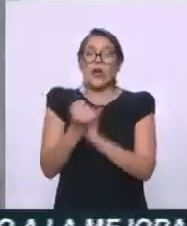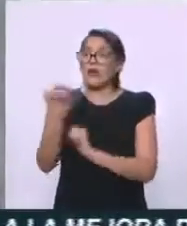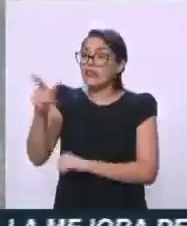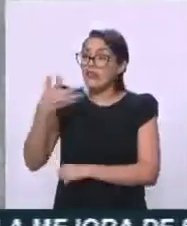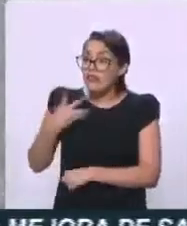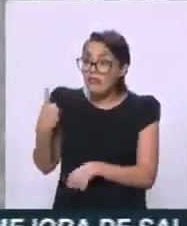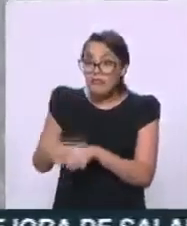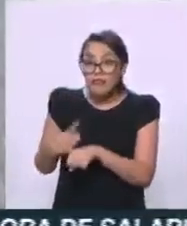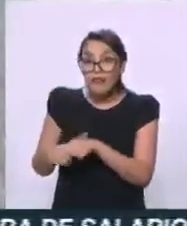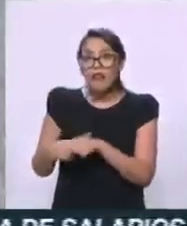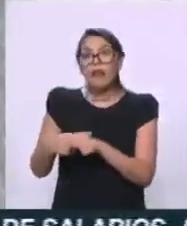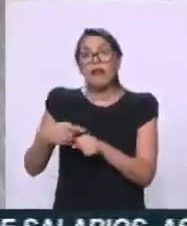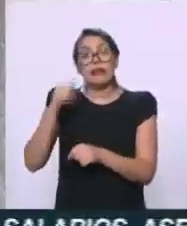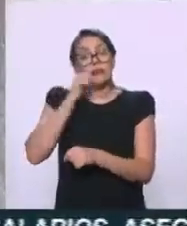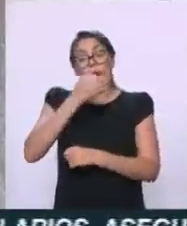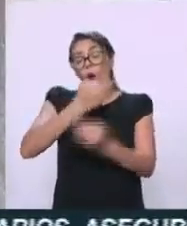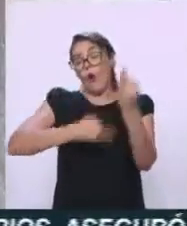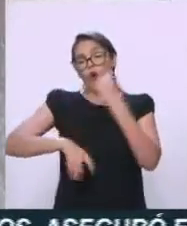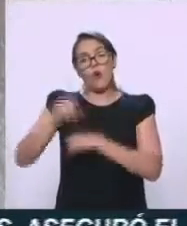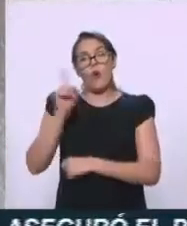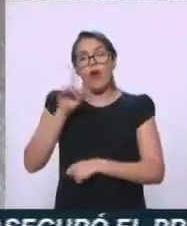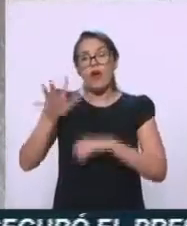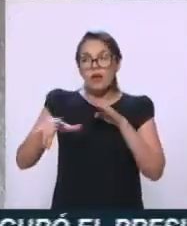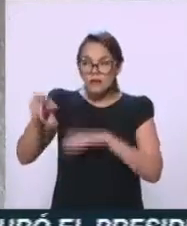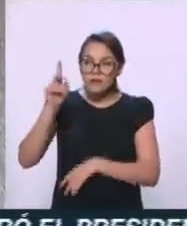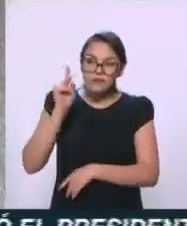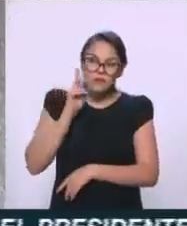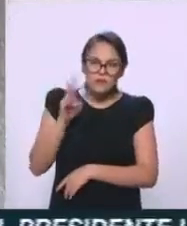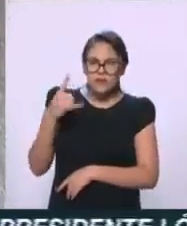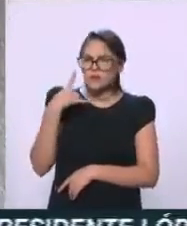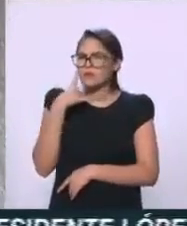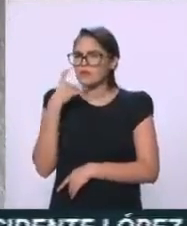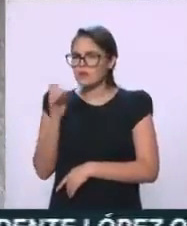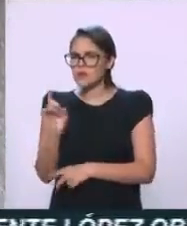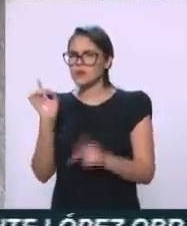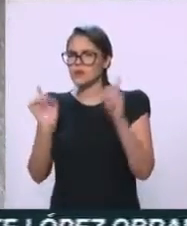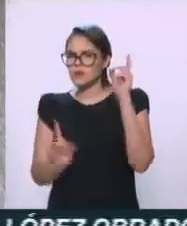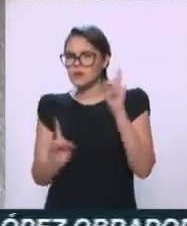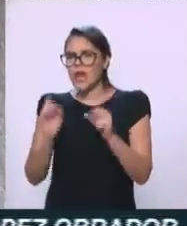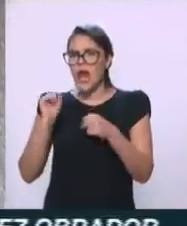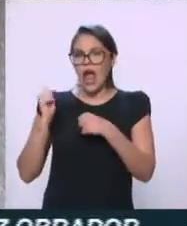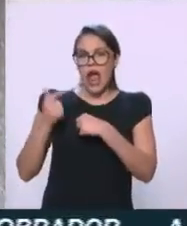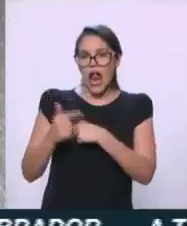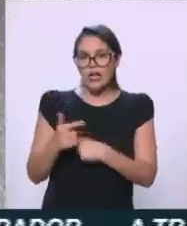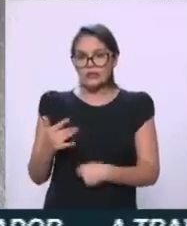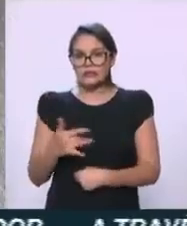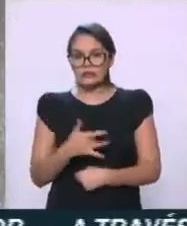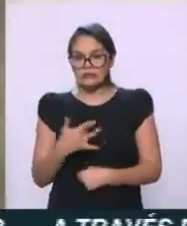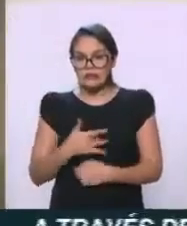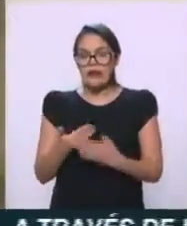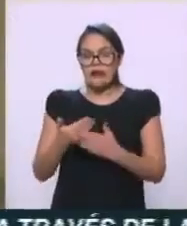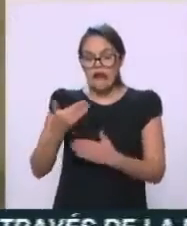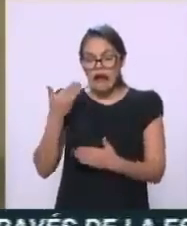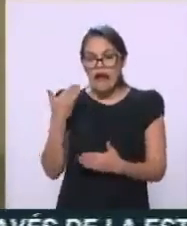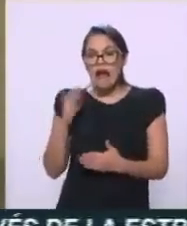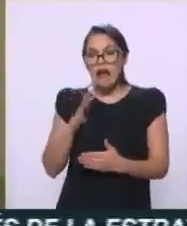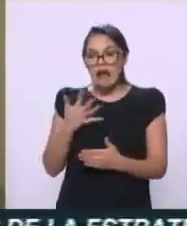No en todos los casos, pero en los casos donde hay un SMS de antecedente.